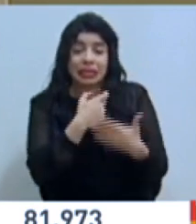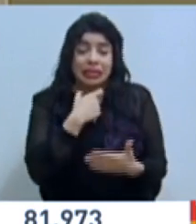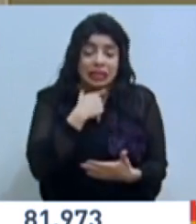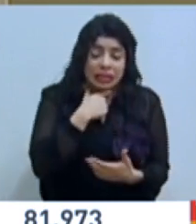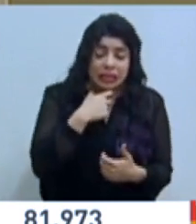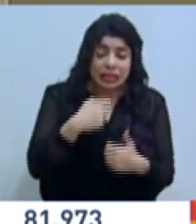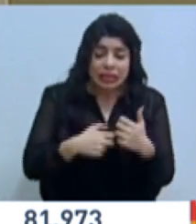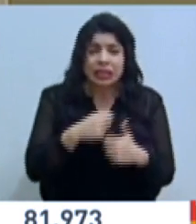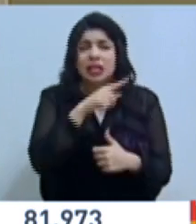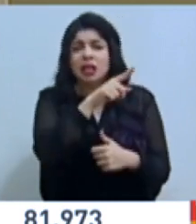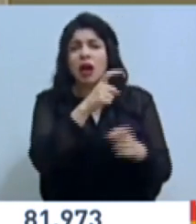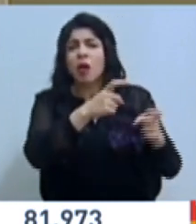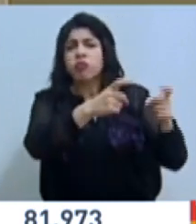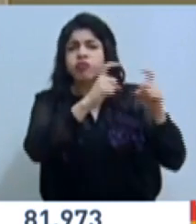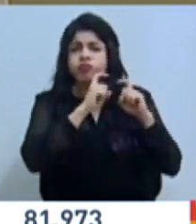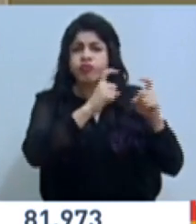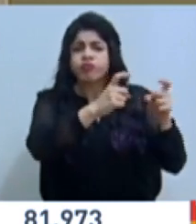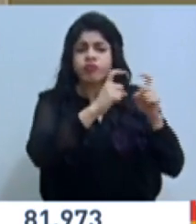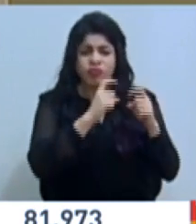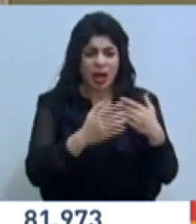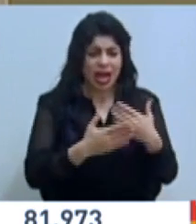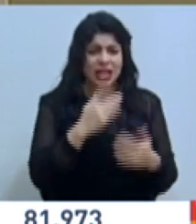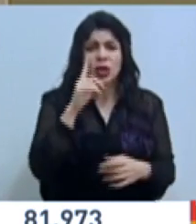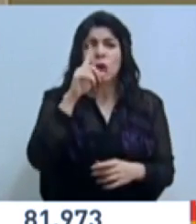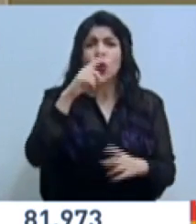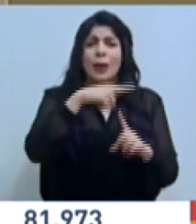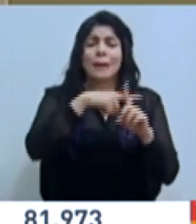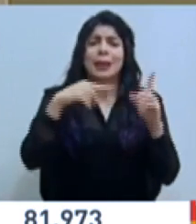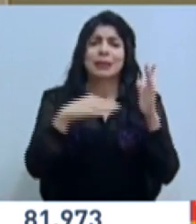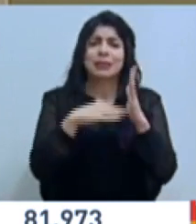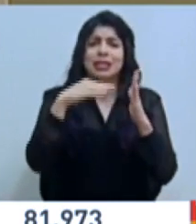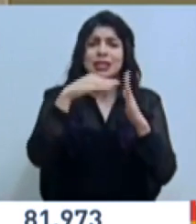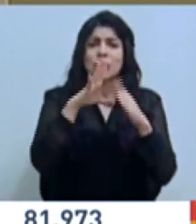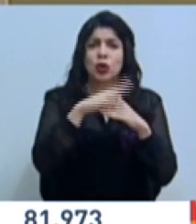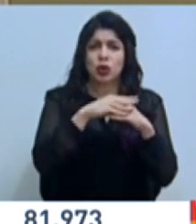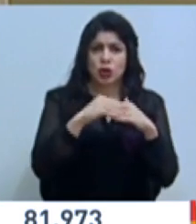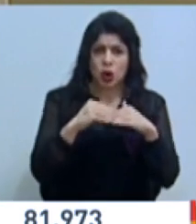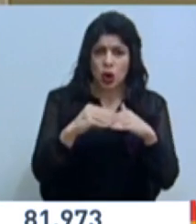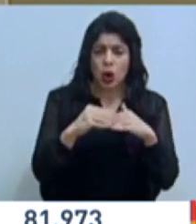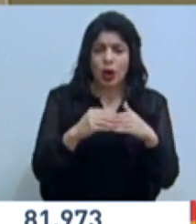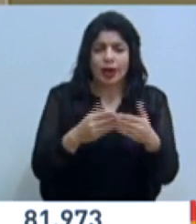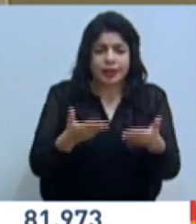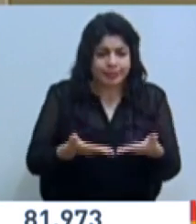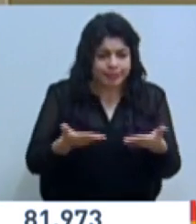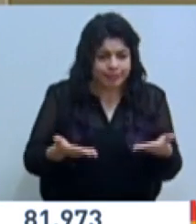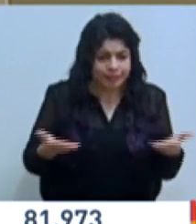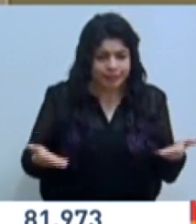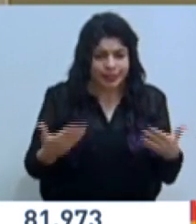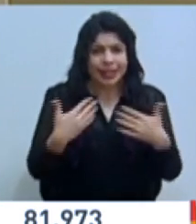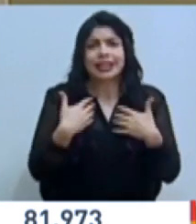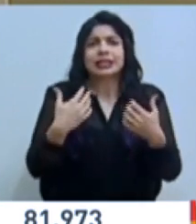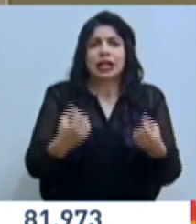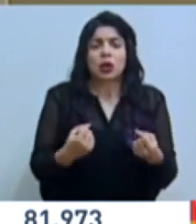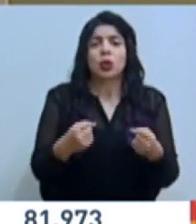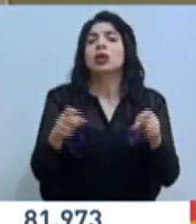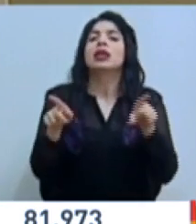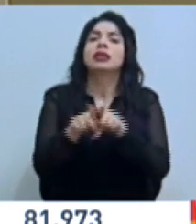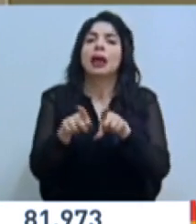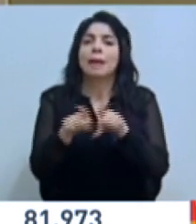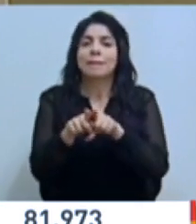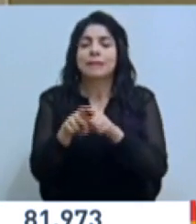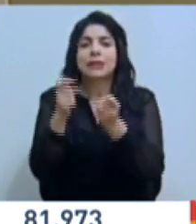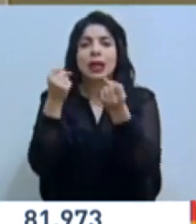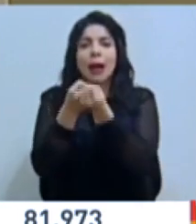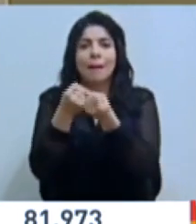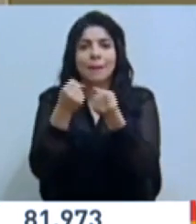marcado por donaciones cerca de 1,5 millones de dólares, tanto en dispositivos sanitarios como también en ese